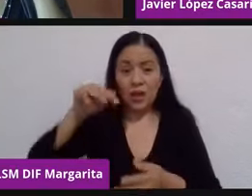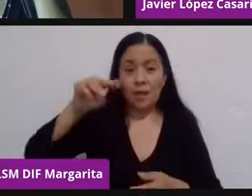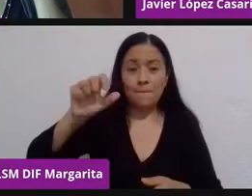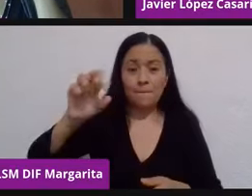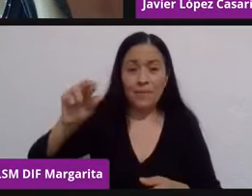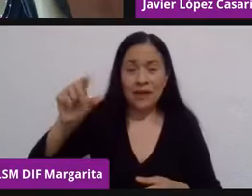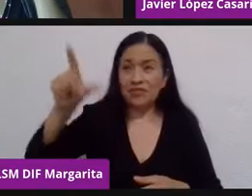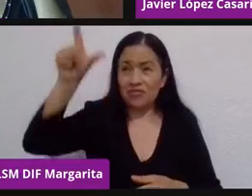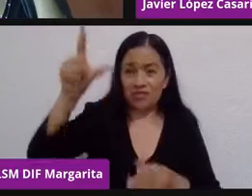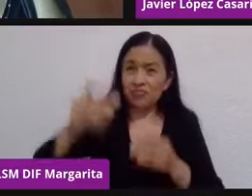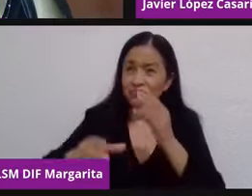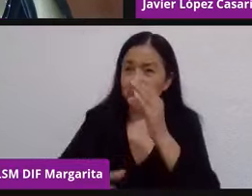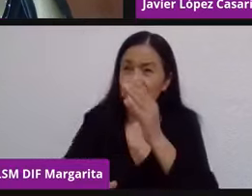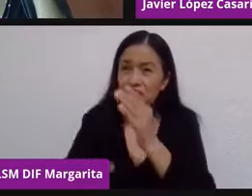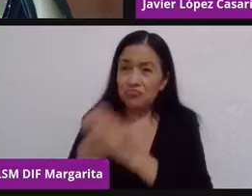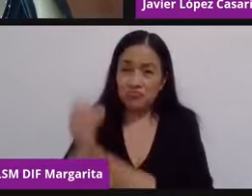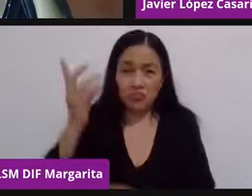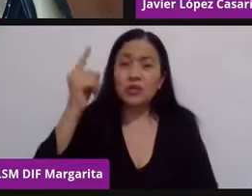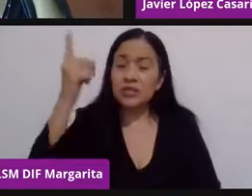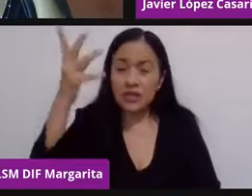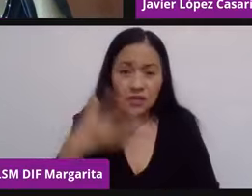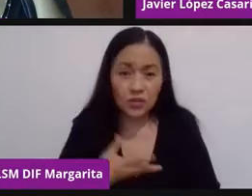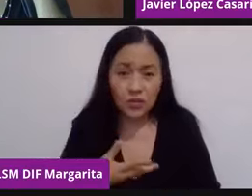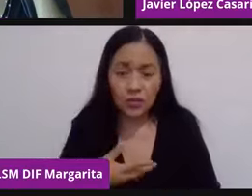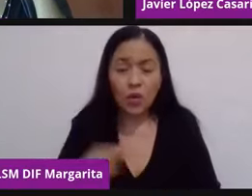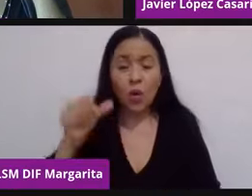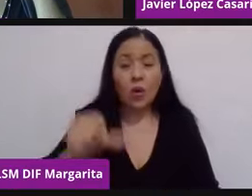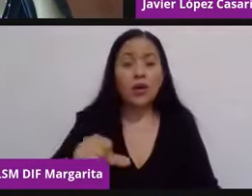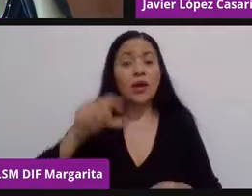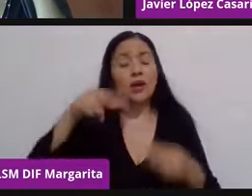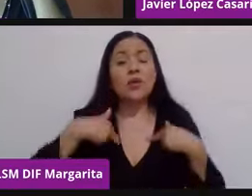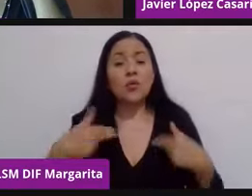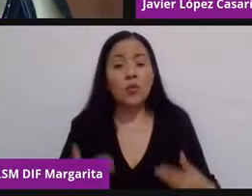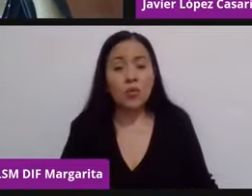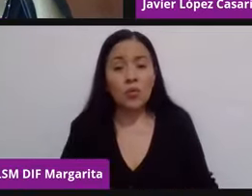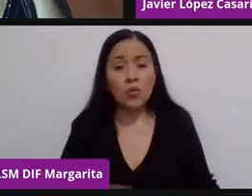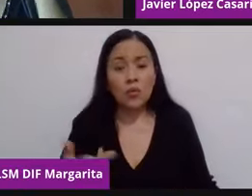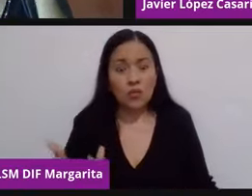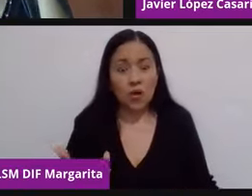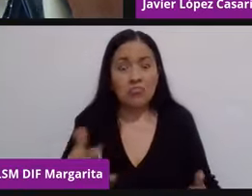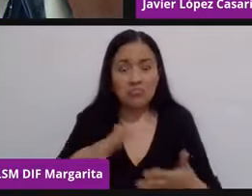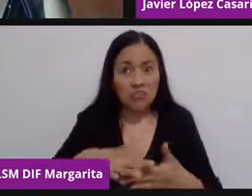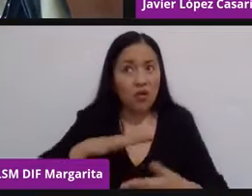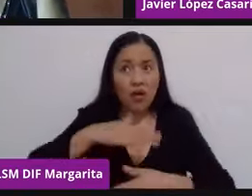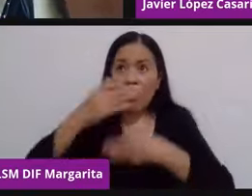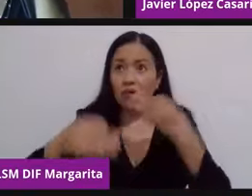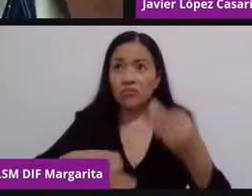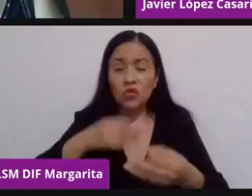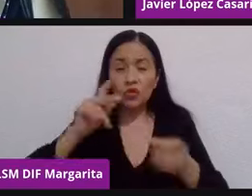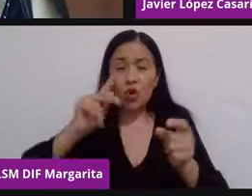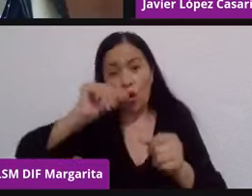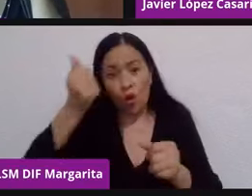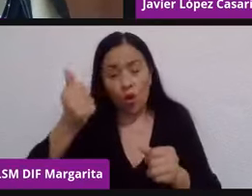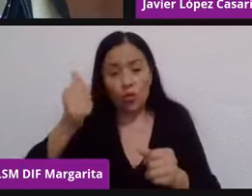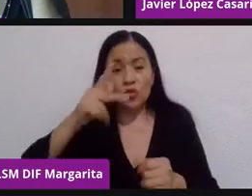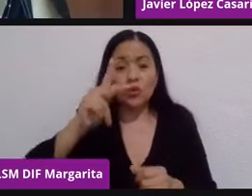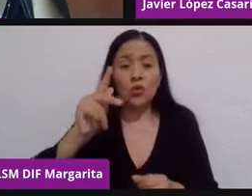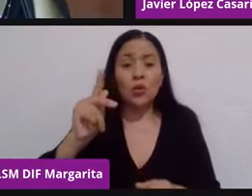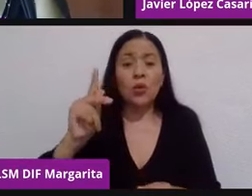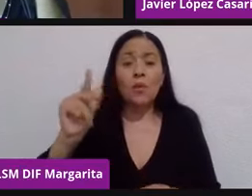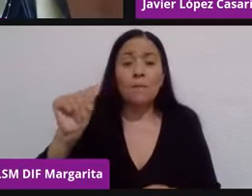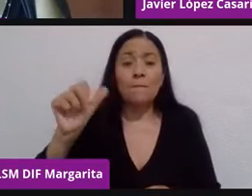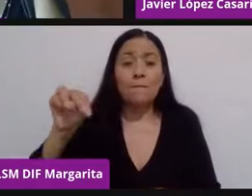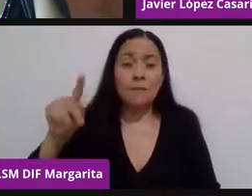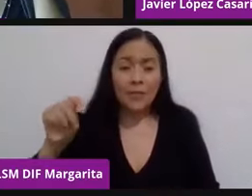refrendando que la especie humana, pues estamos siendo interplanetarios. ¿Por qué? Pues porque ya está planteada una